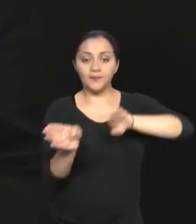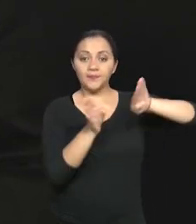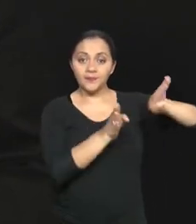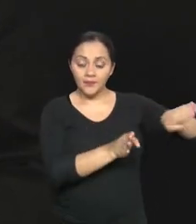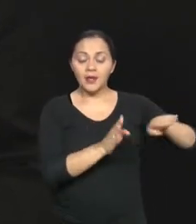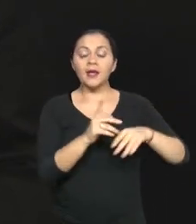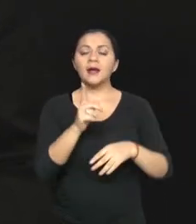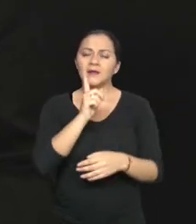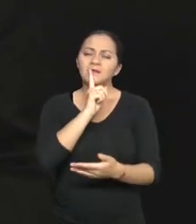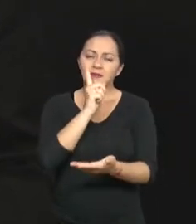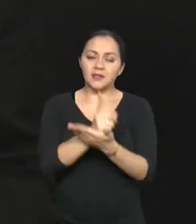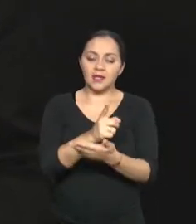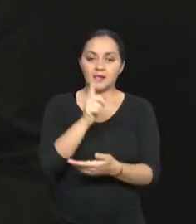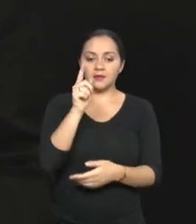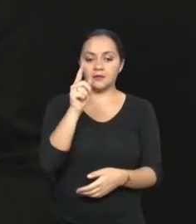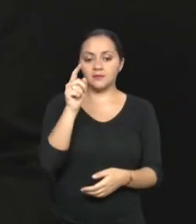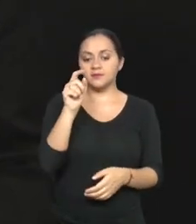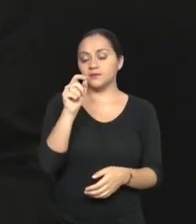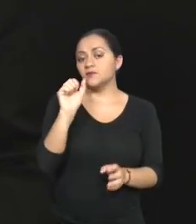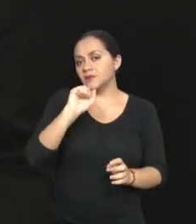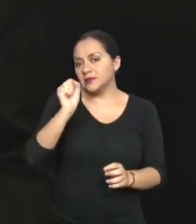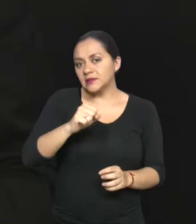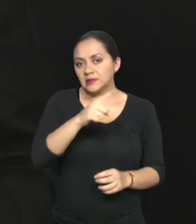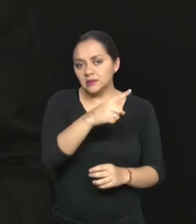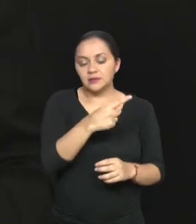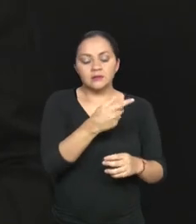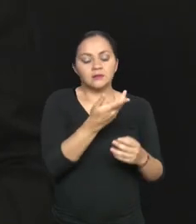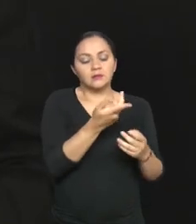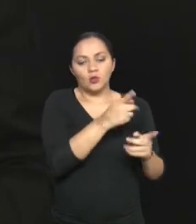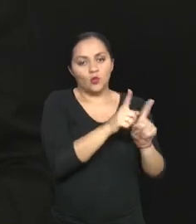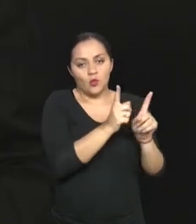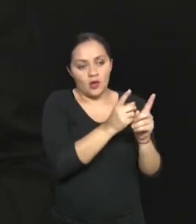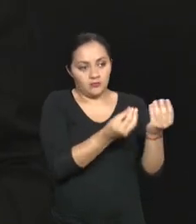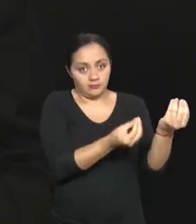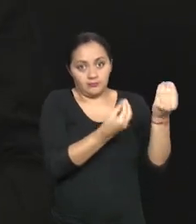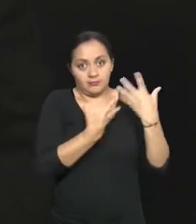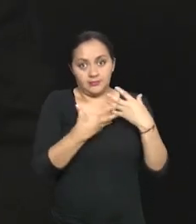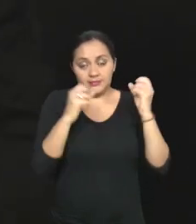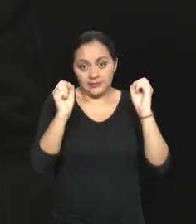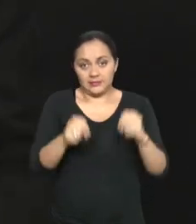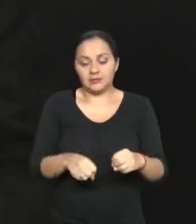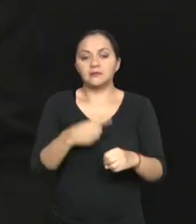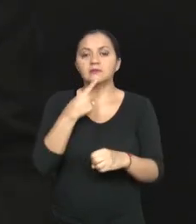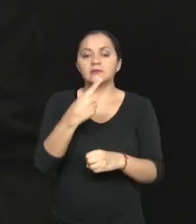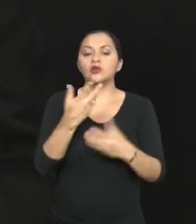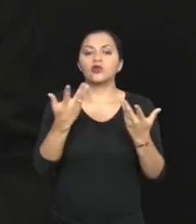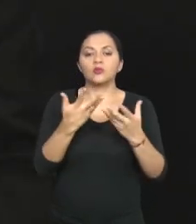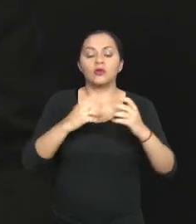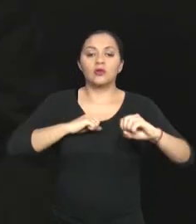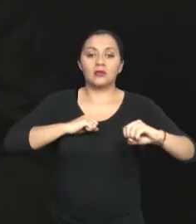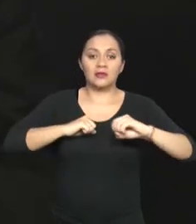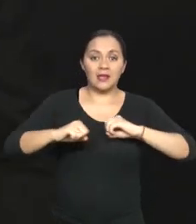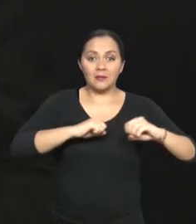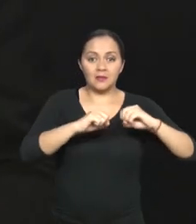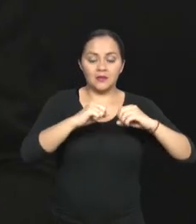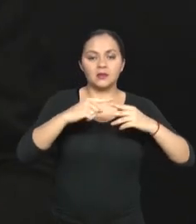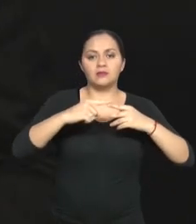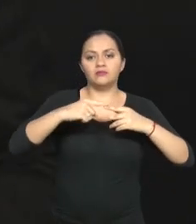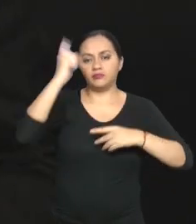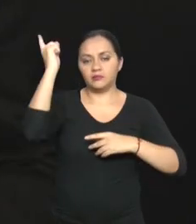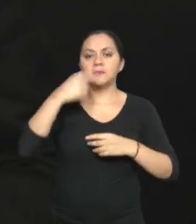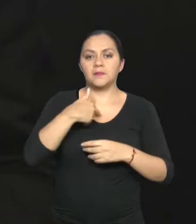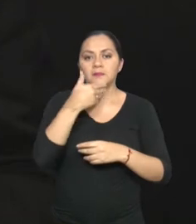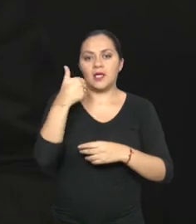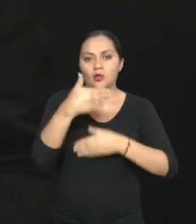Efectivamente, tomando un poco ese comentario, esa conclusión, creo que existe todavía en el trámite muchas posibilidades de